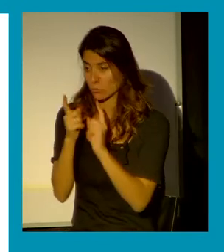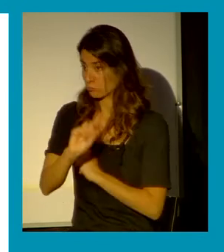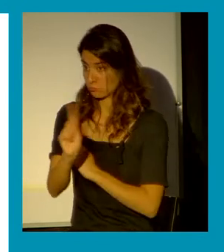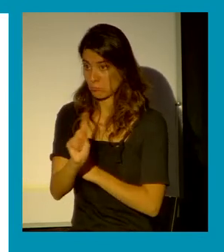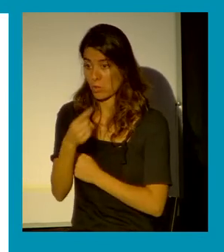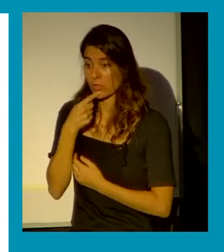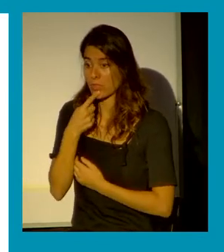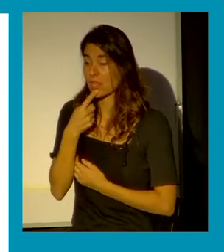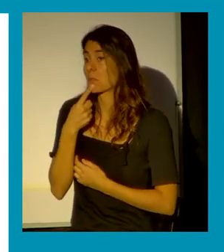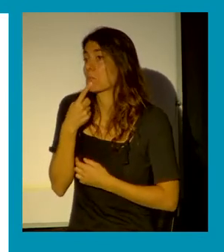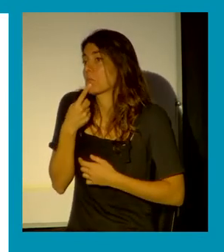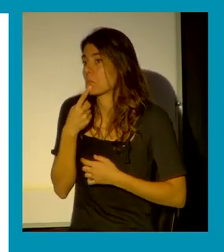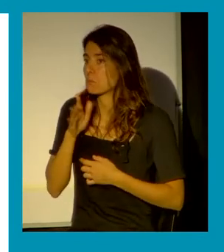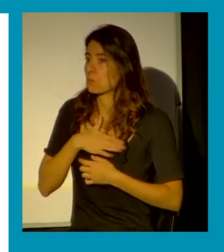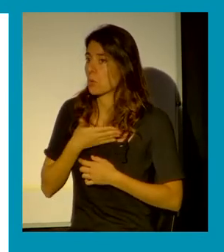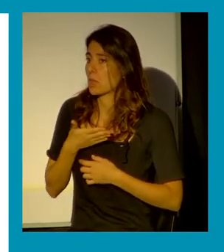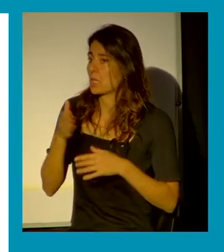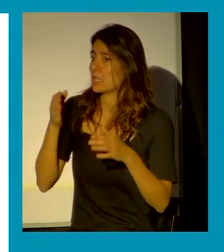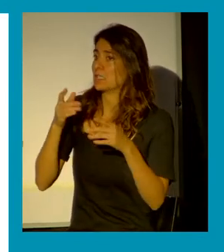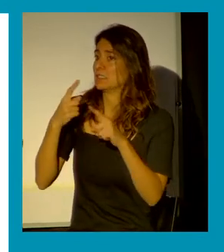sexualidades, pero,